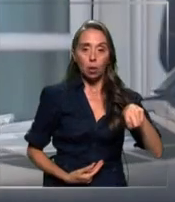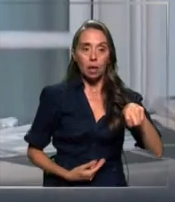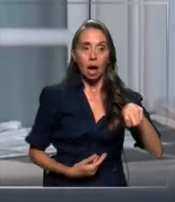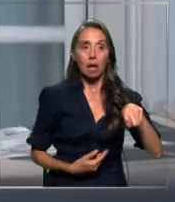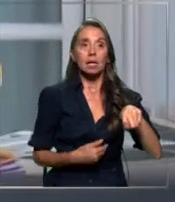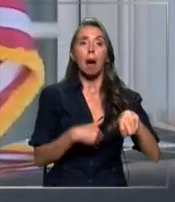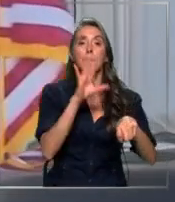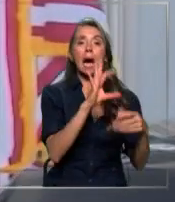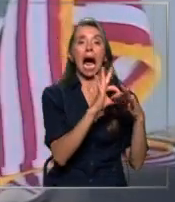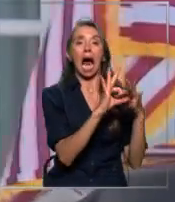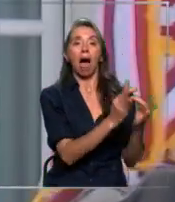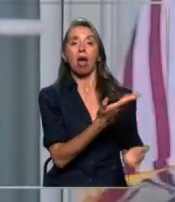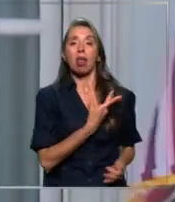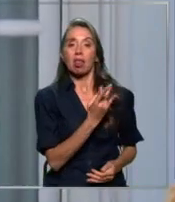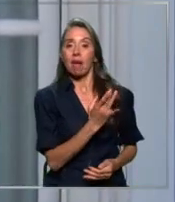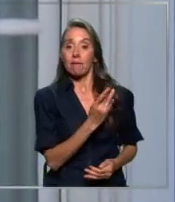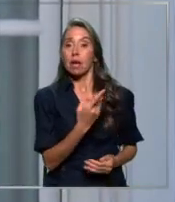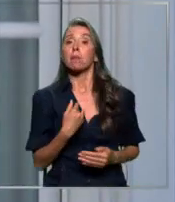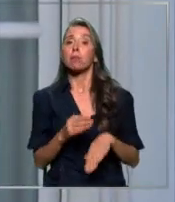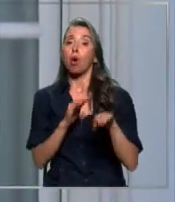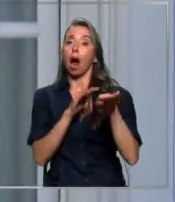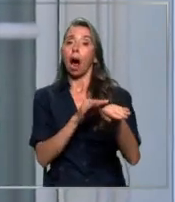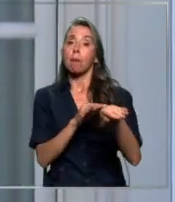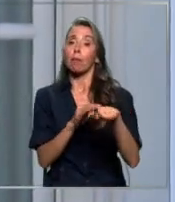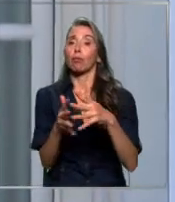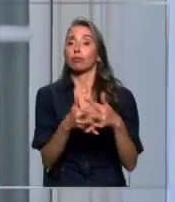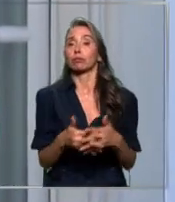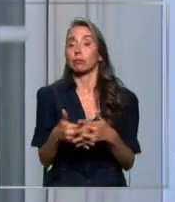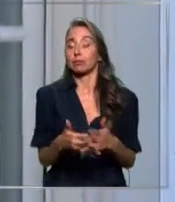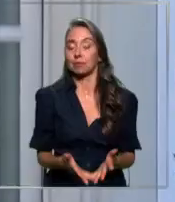estar más agradecido por el apoyo de Washington.